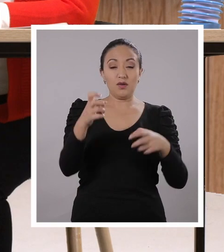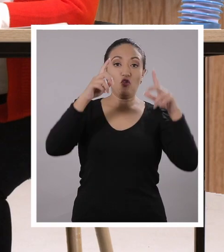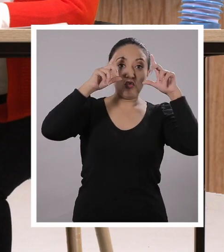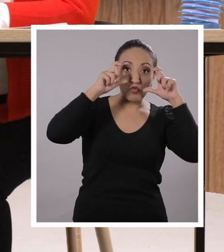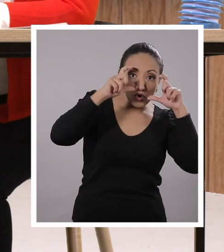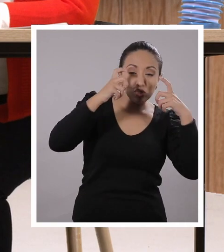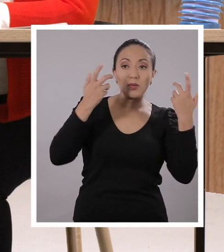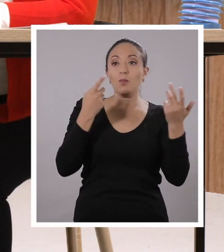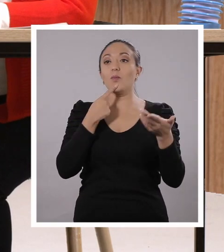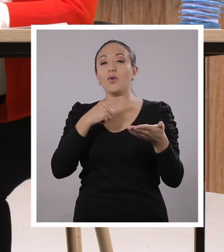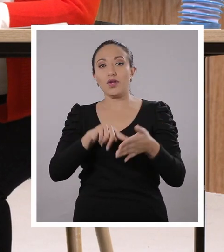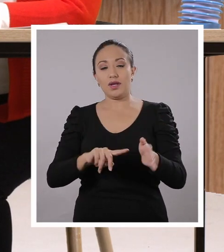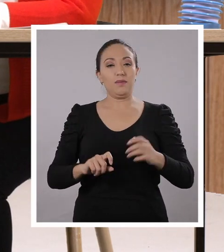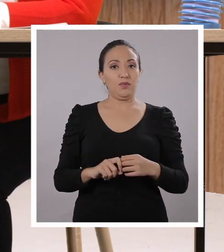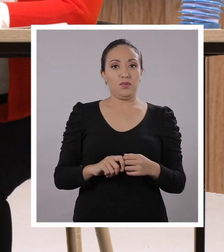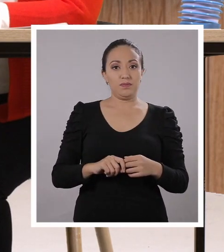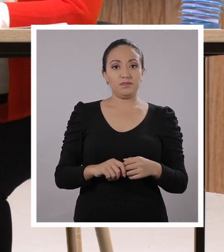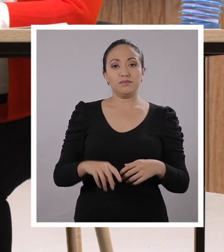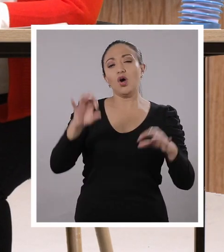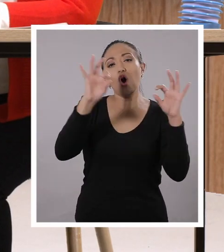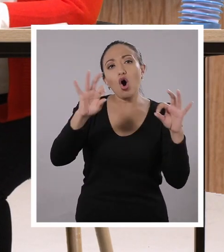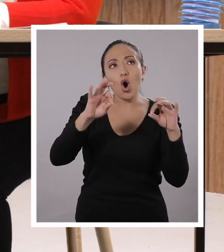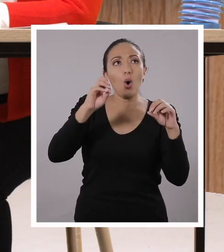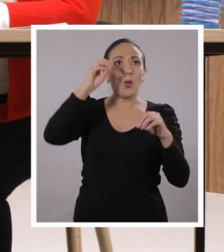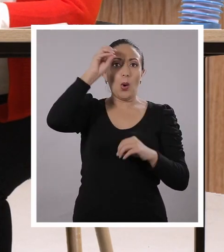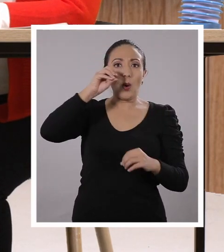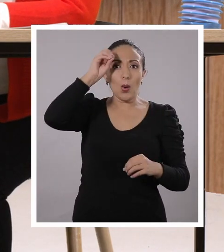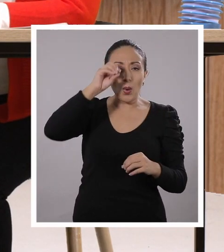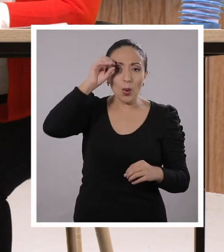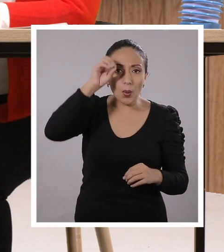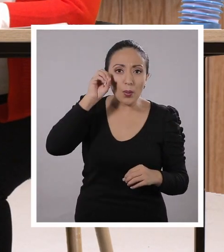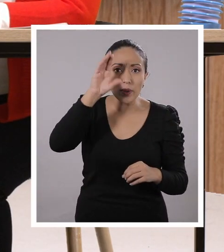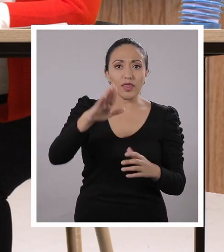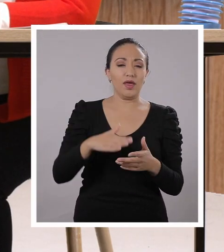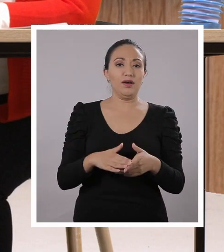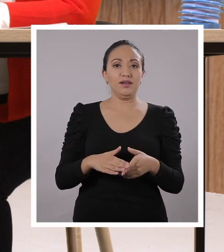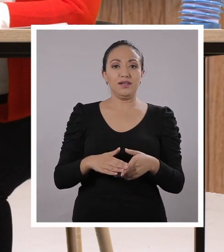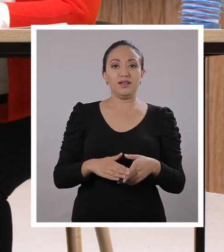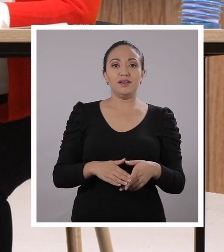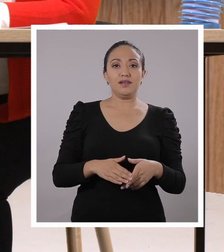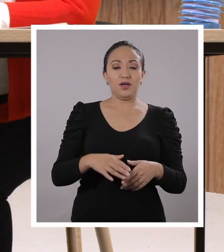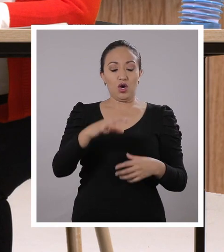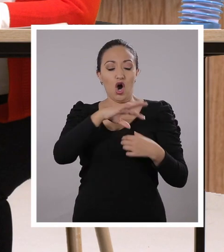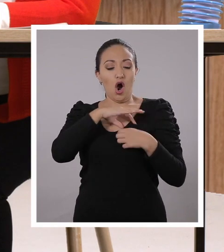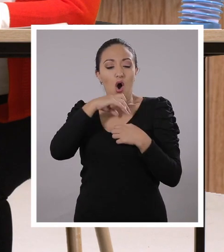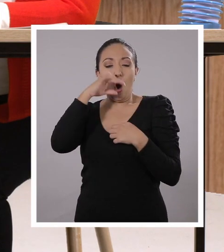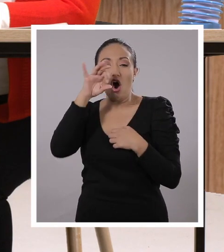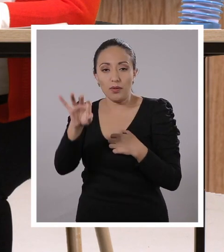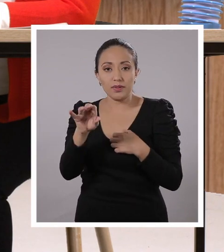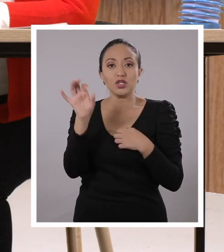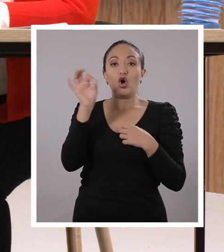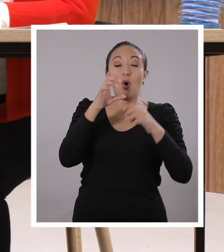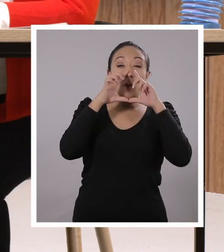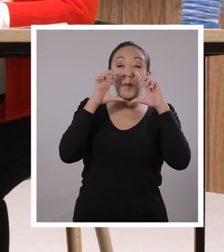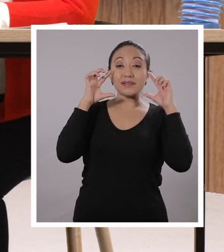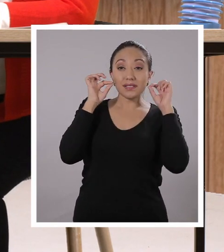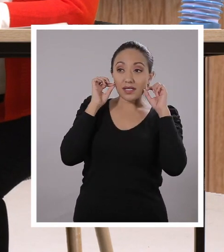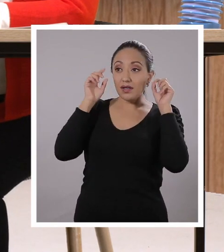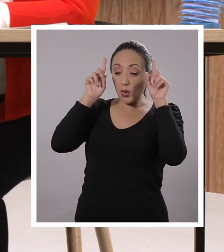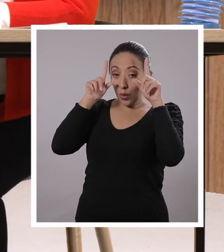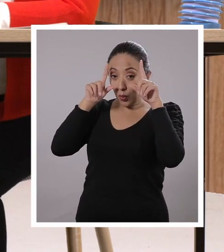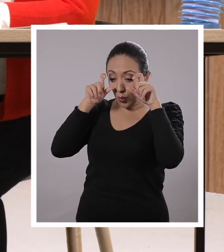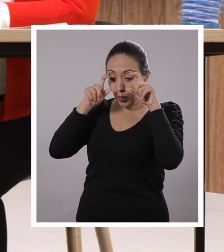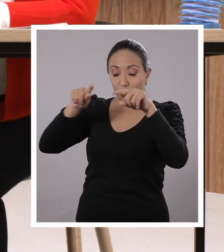publiquemos sus fotos, por ejemplo, o videos de ustedes haciendo al señor COVID o a la señora mascarilla,